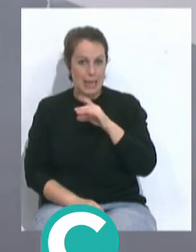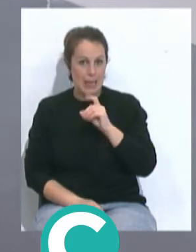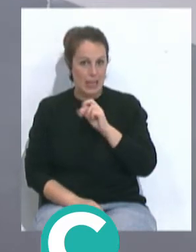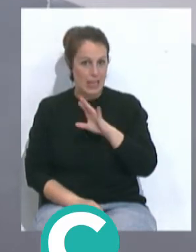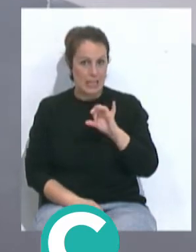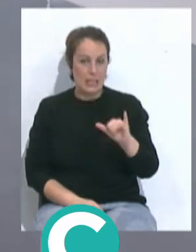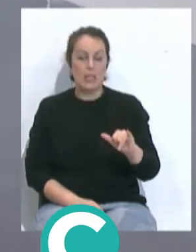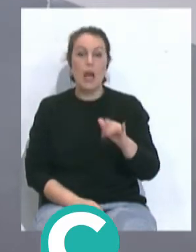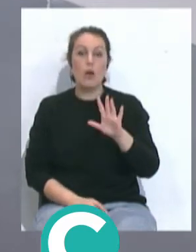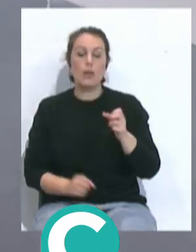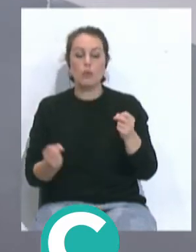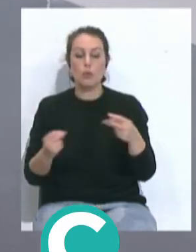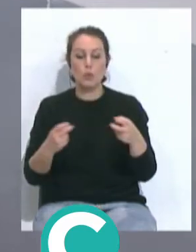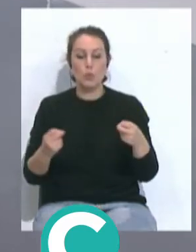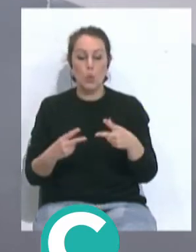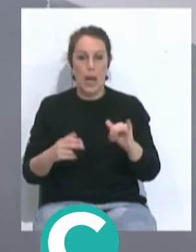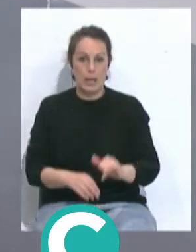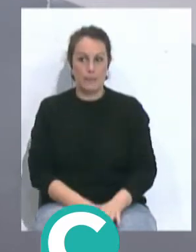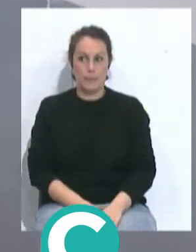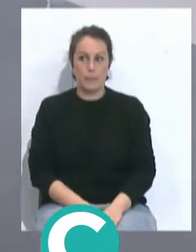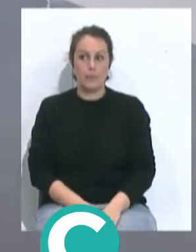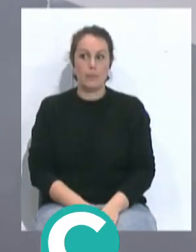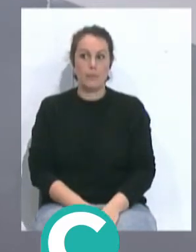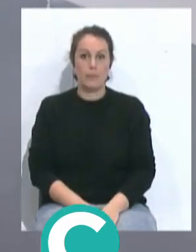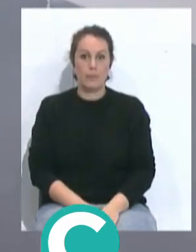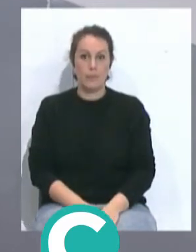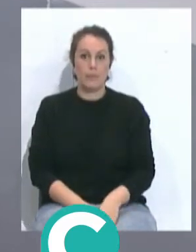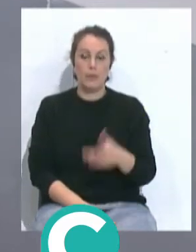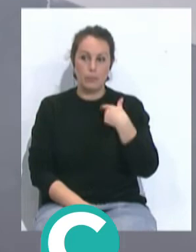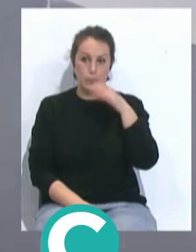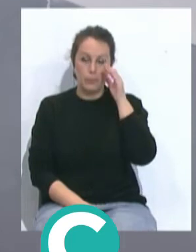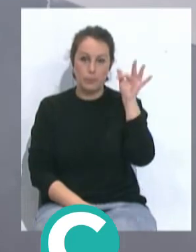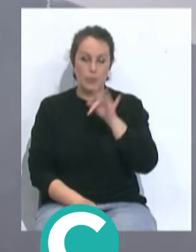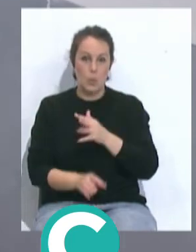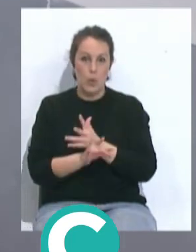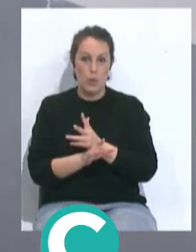aunque está subtitulado. Vamos a escuchar al jugador después de este partido.